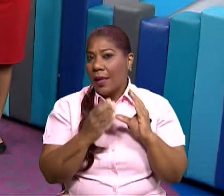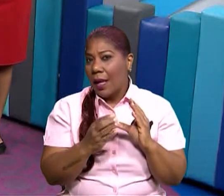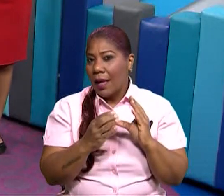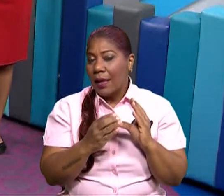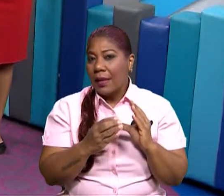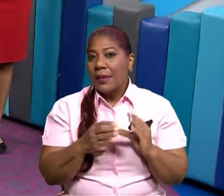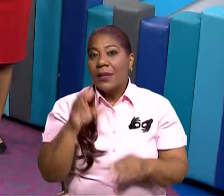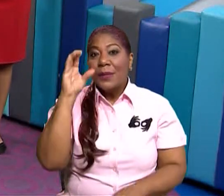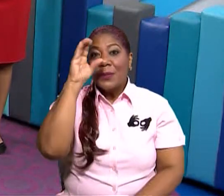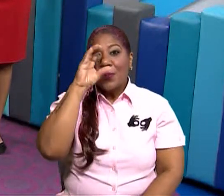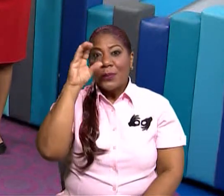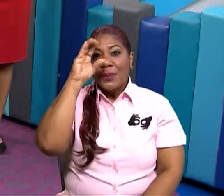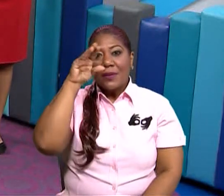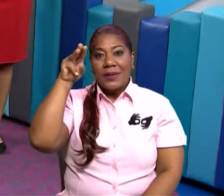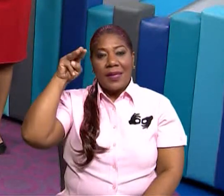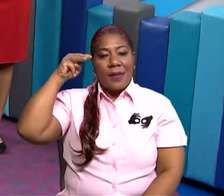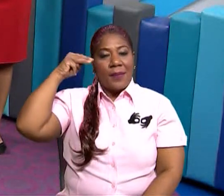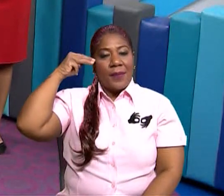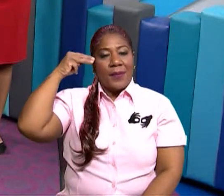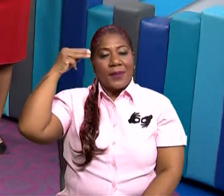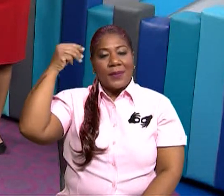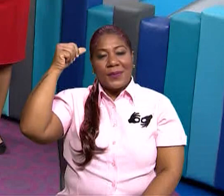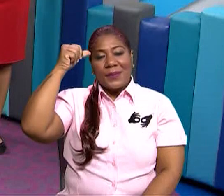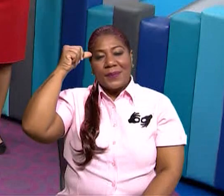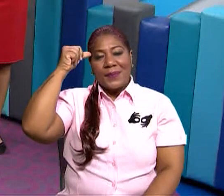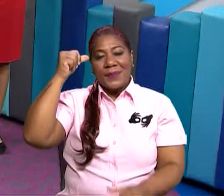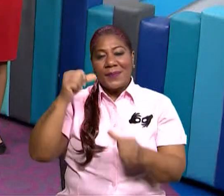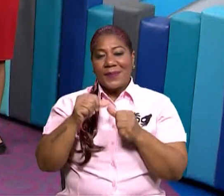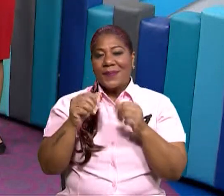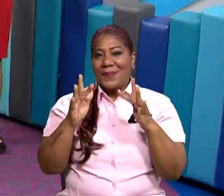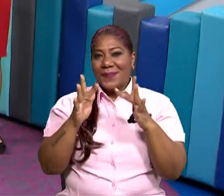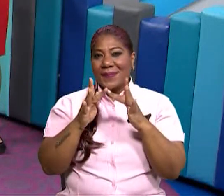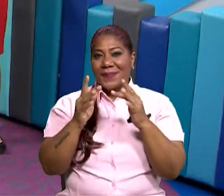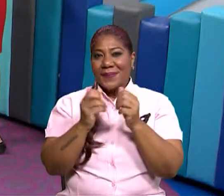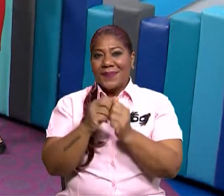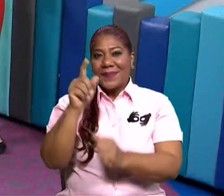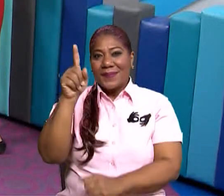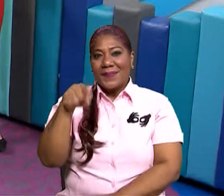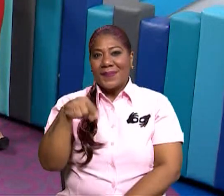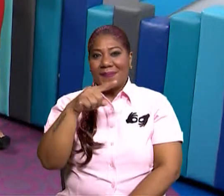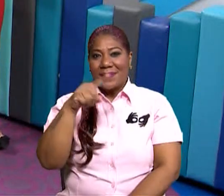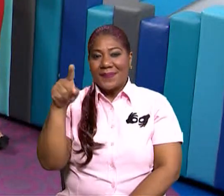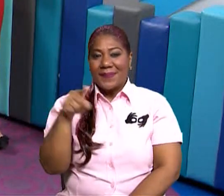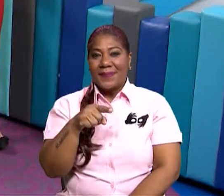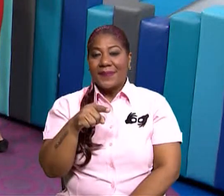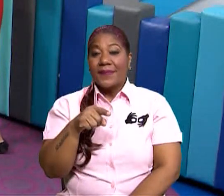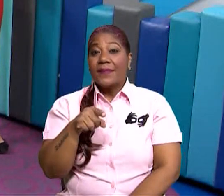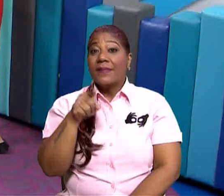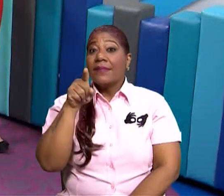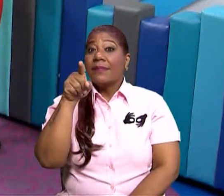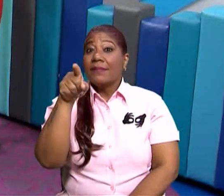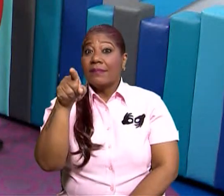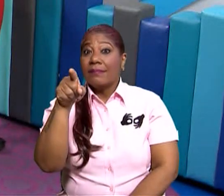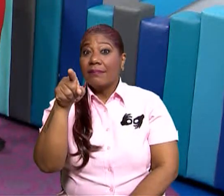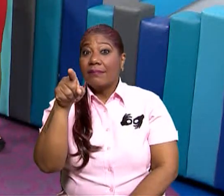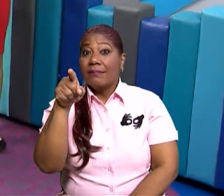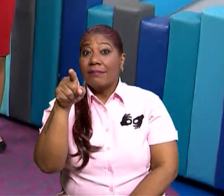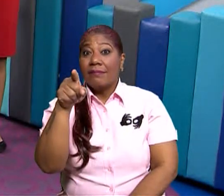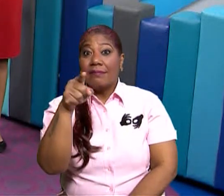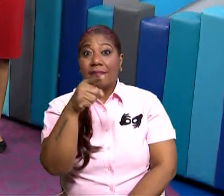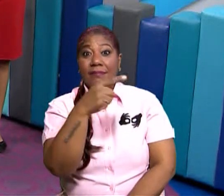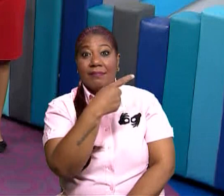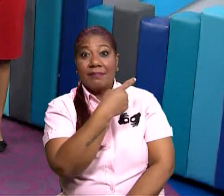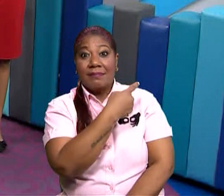clase, puedes verla por la aplicación de MedCongo. Y recuerda, conéctate con la estrella. No despedimos de ustedes diciendo,